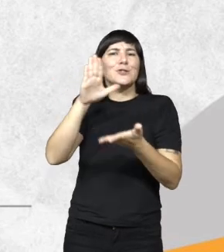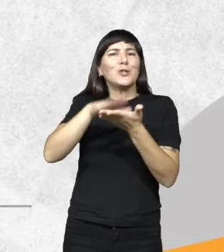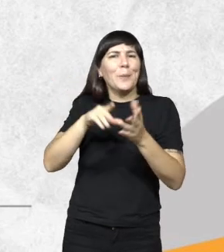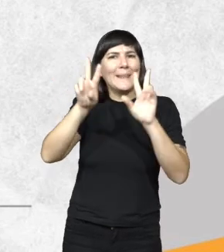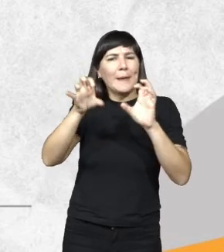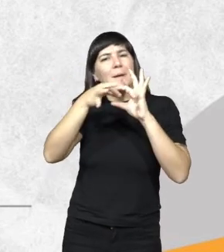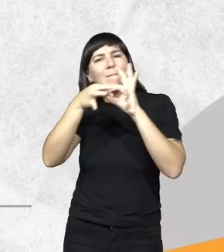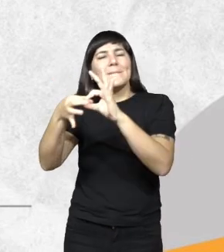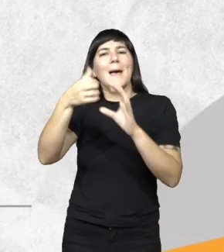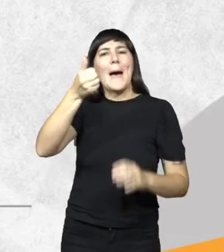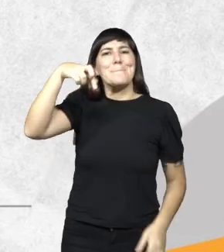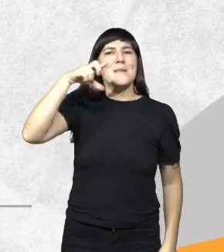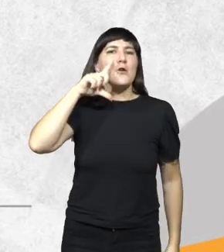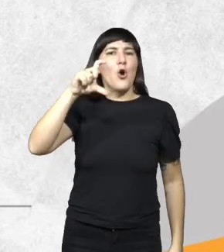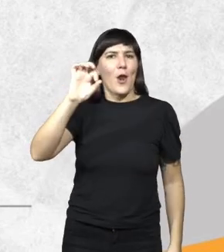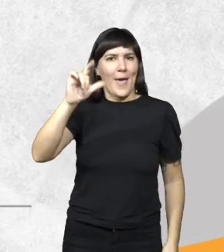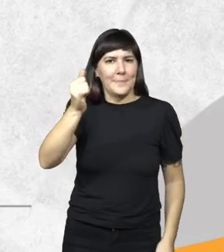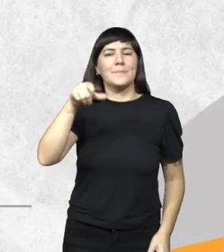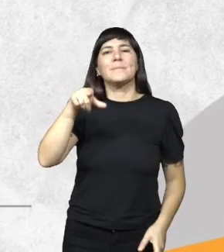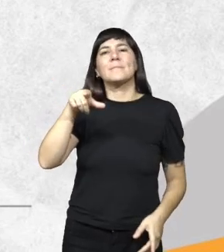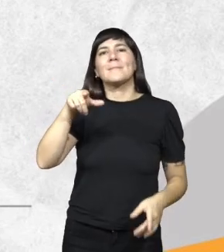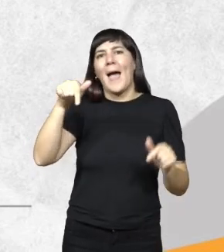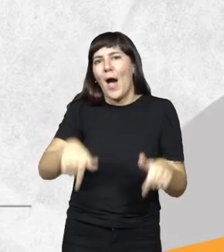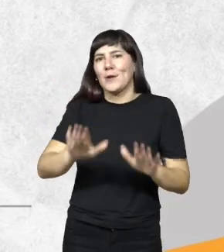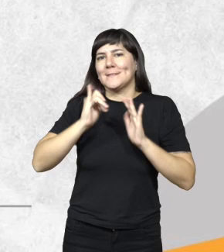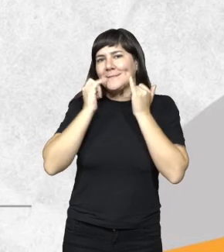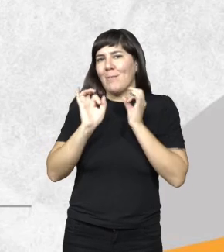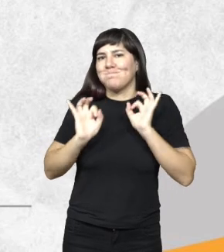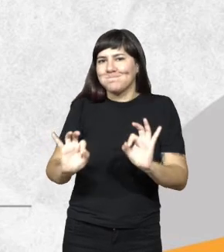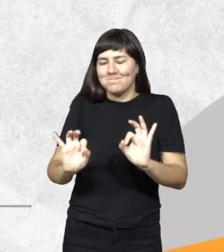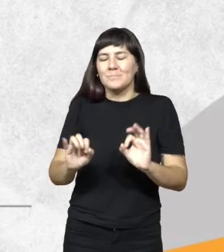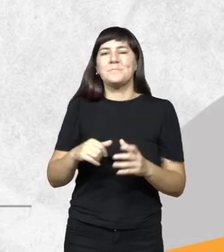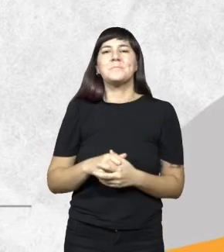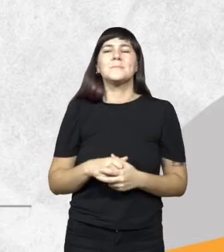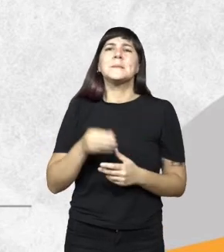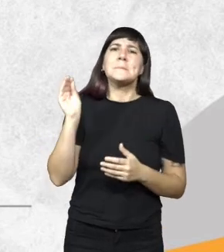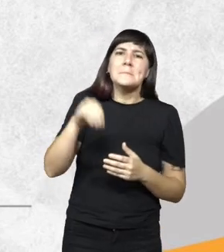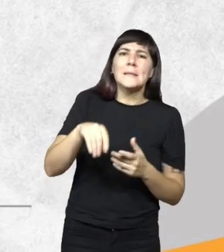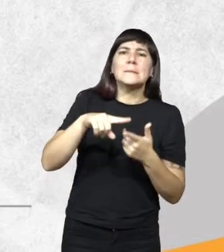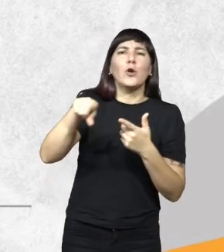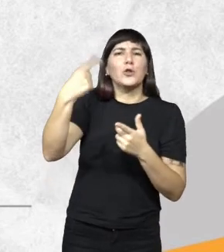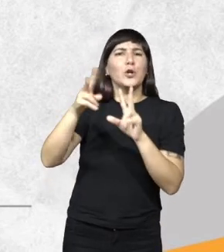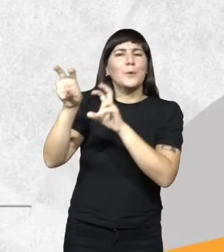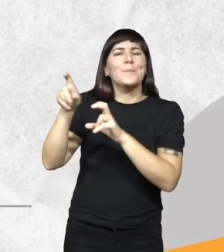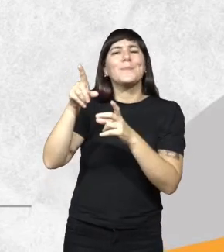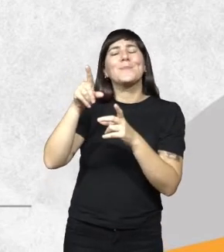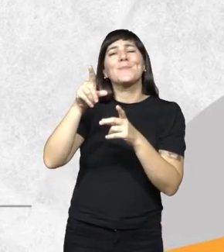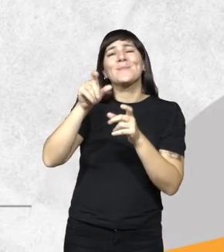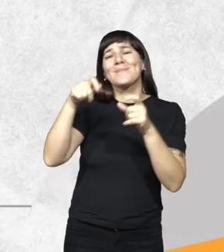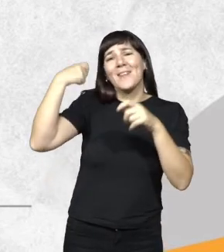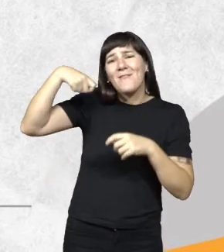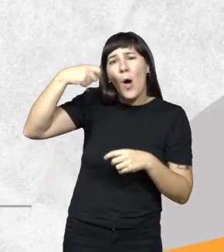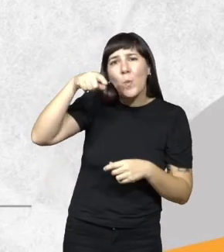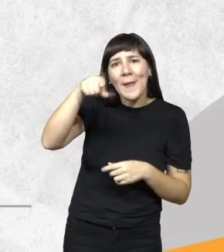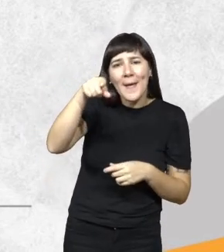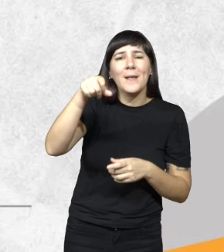apícola bien en cuanto a los planes de conservación y reinserción de fauna silvestre nosotros en la provincia en Presidencia Roqueza